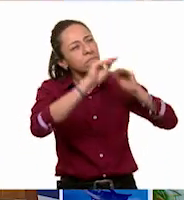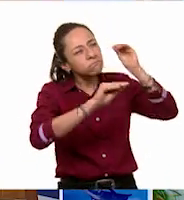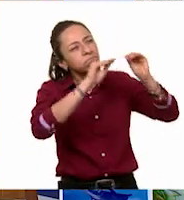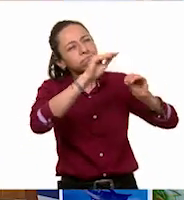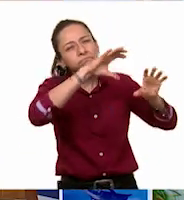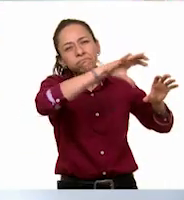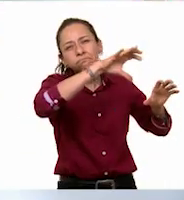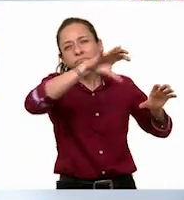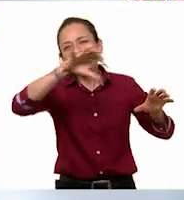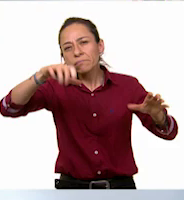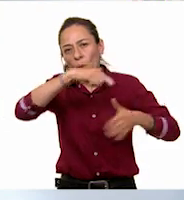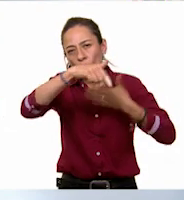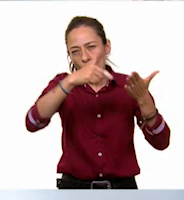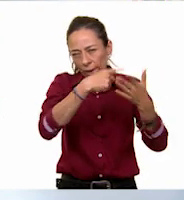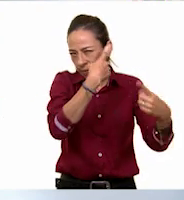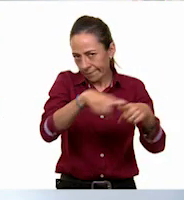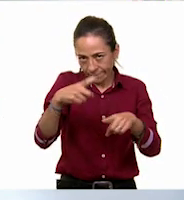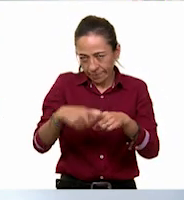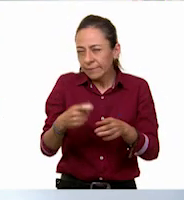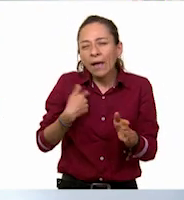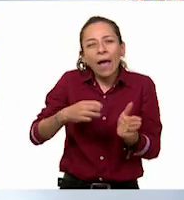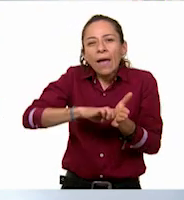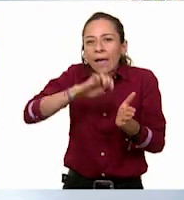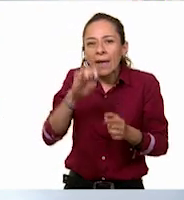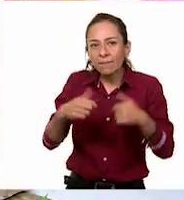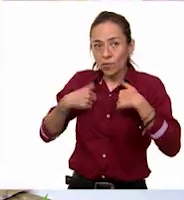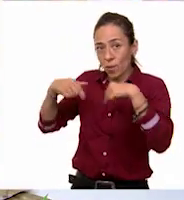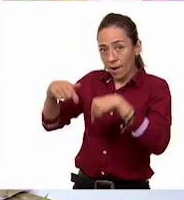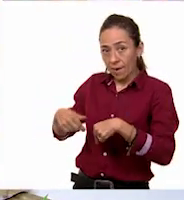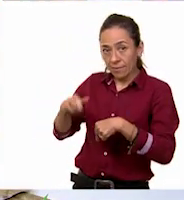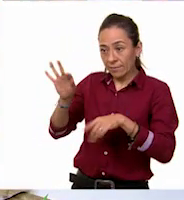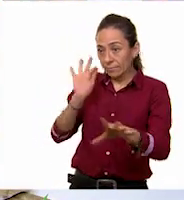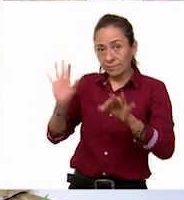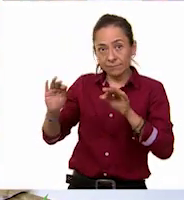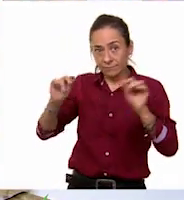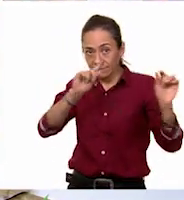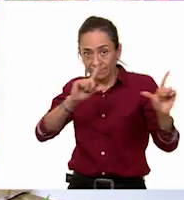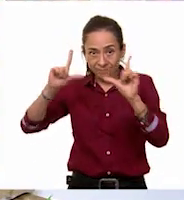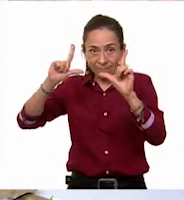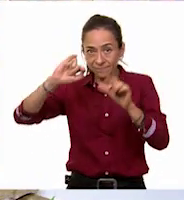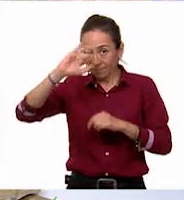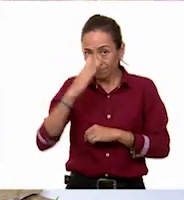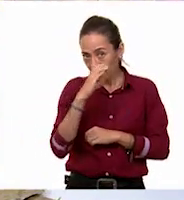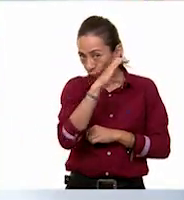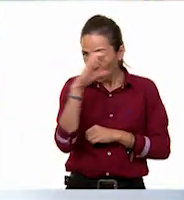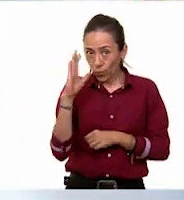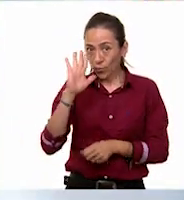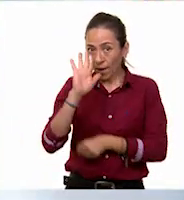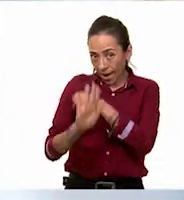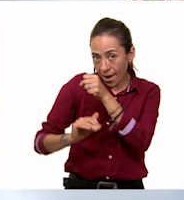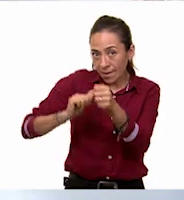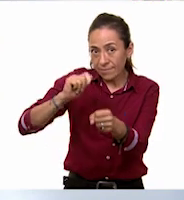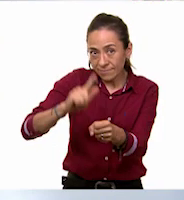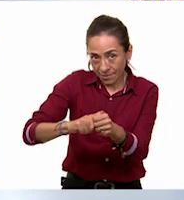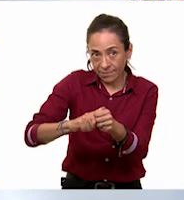ejemplo, miren, aquí yo tengo imágenes de animales. En esta mesa tengo